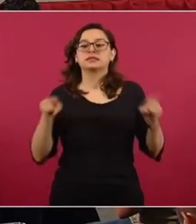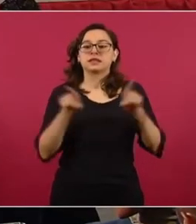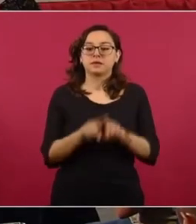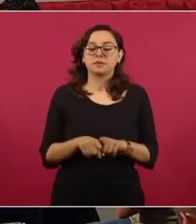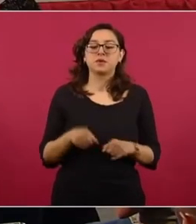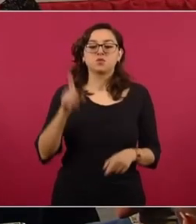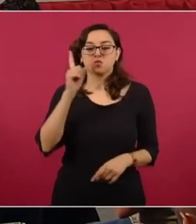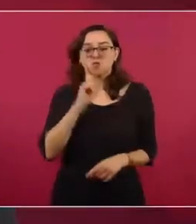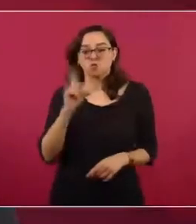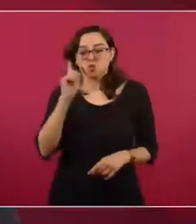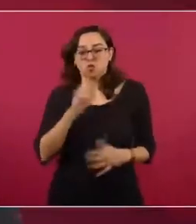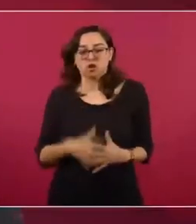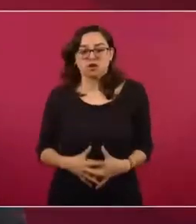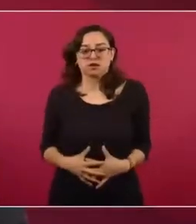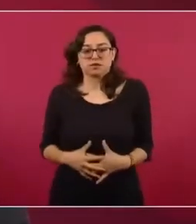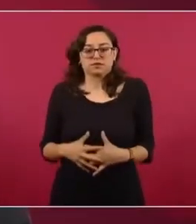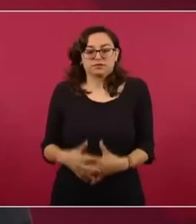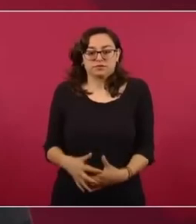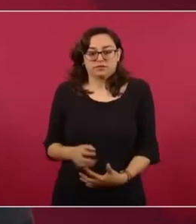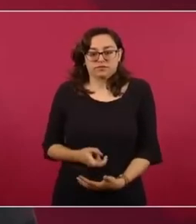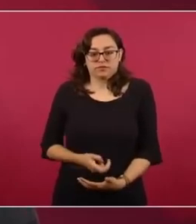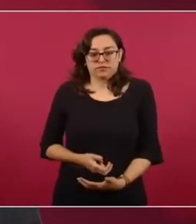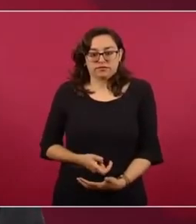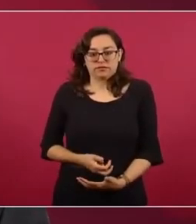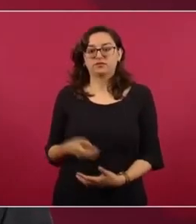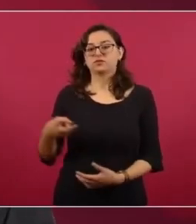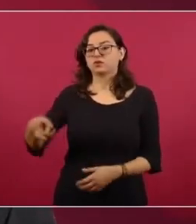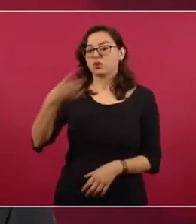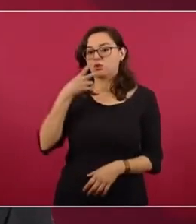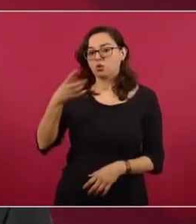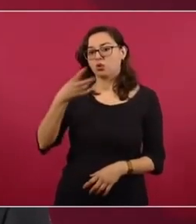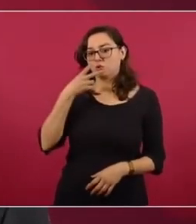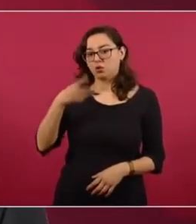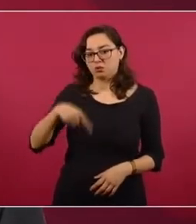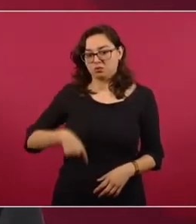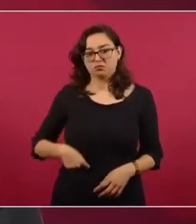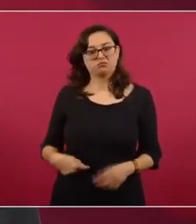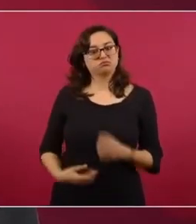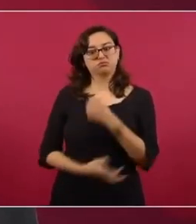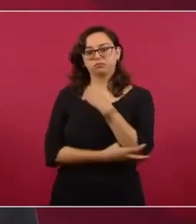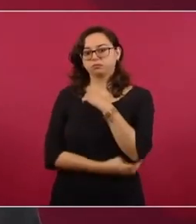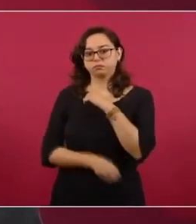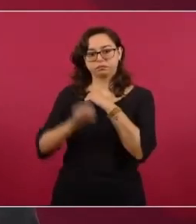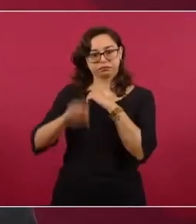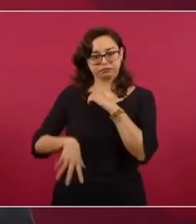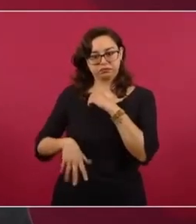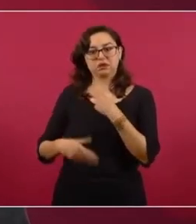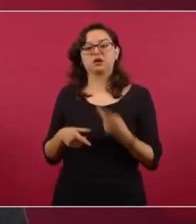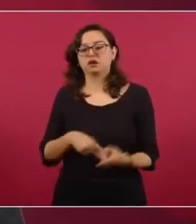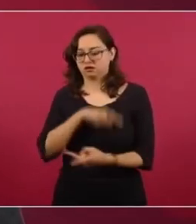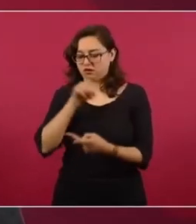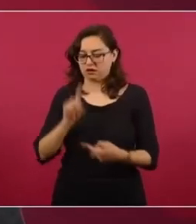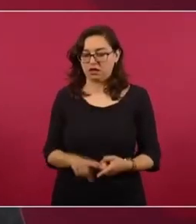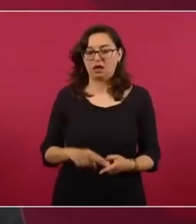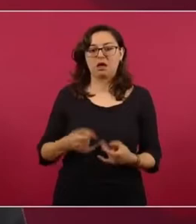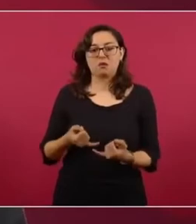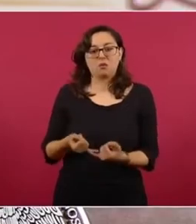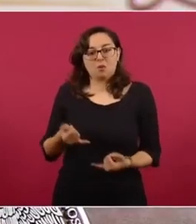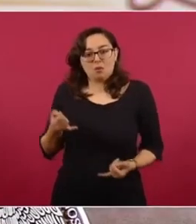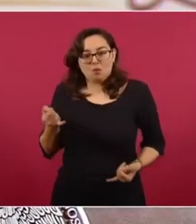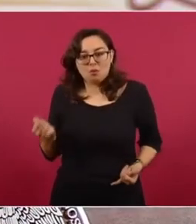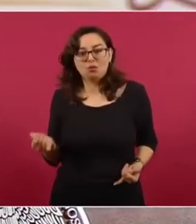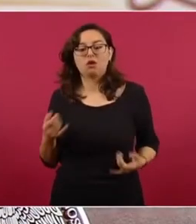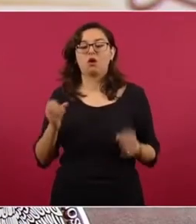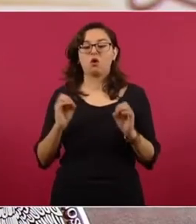En una mujer embarazada pueden inducir abortos, pueden inducir bajo peso al nacer, pueden inducir afectaciones circulatorias